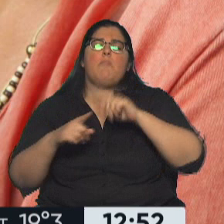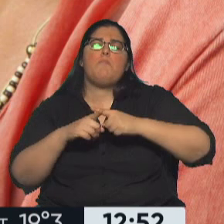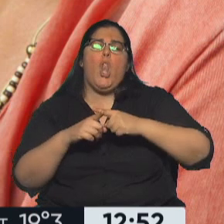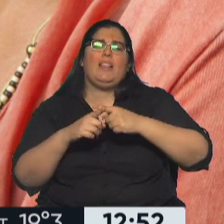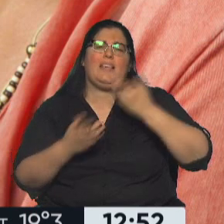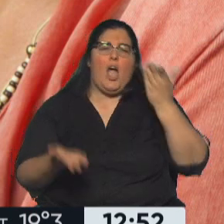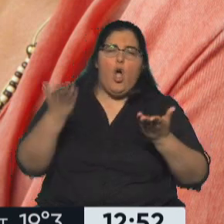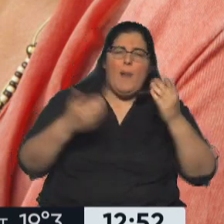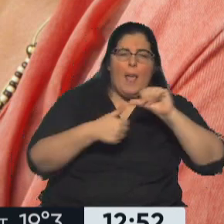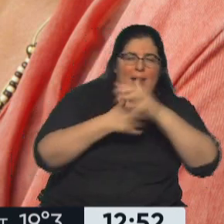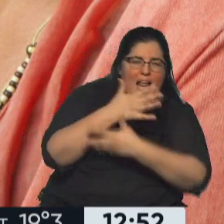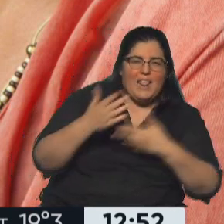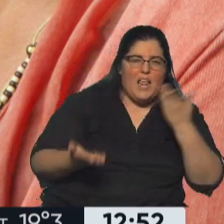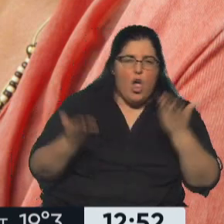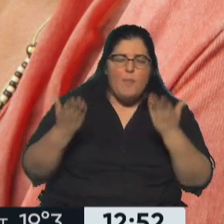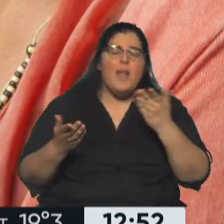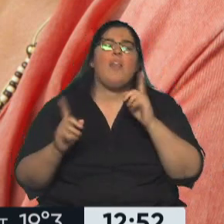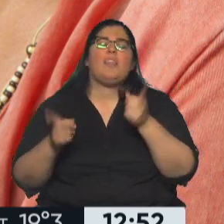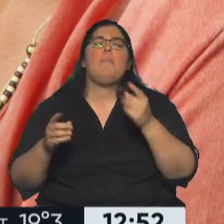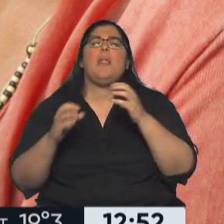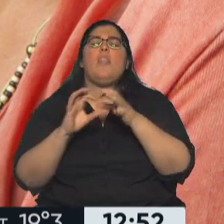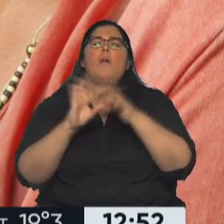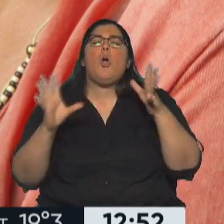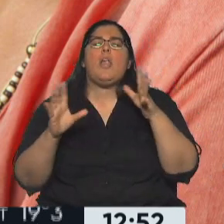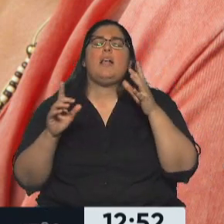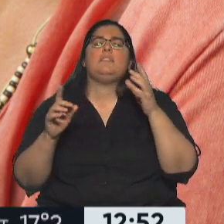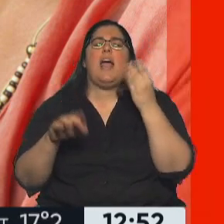Latina y Problemas de Representación Democrática.